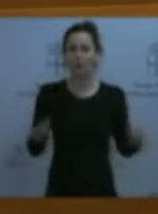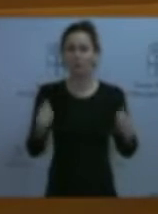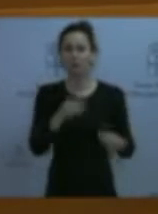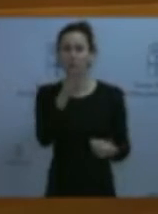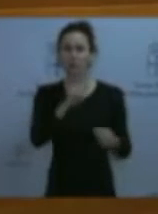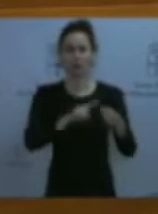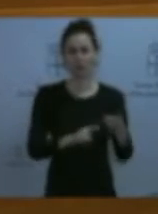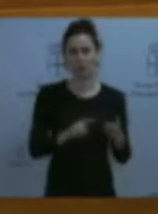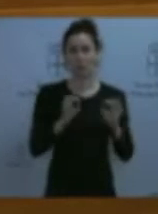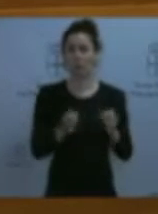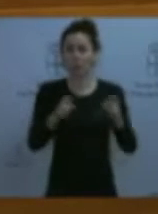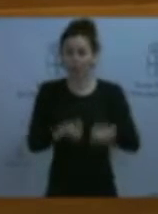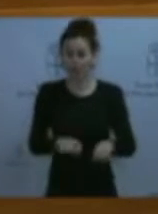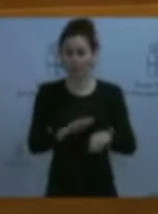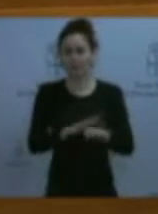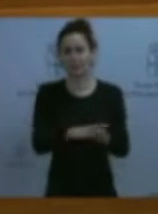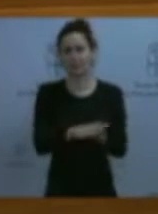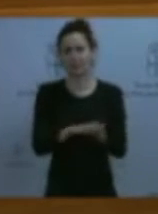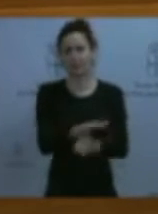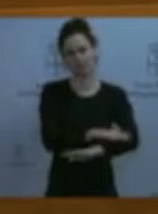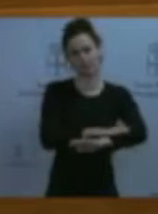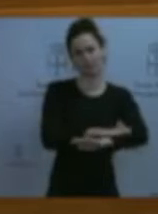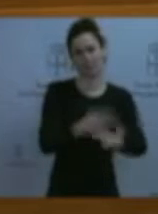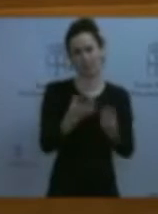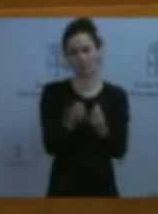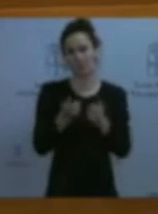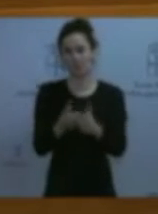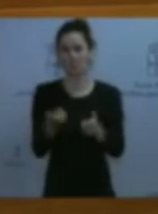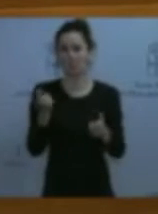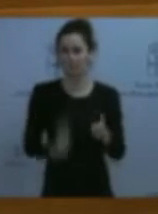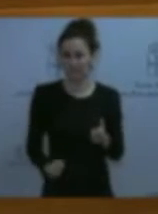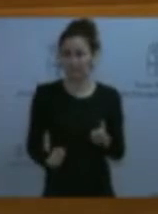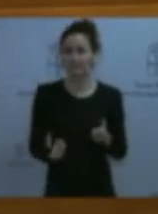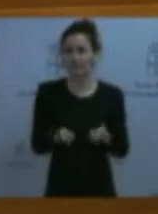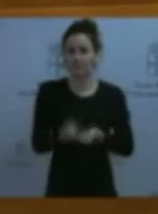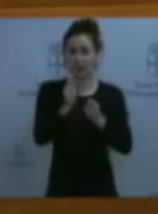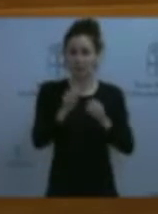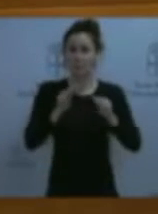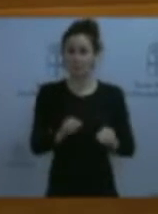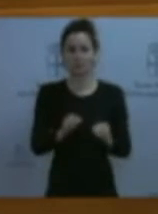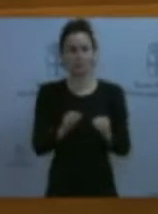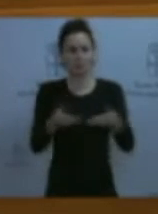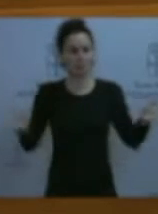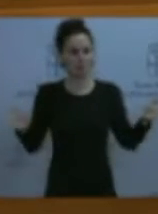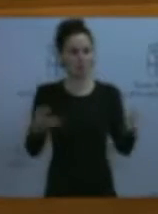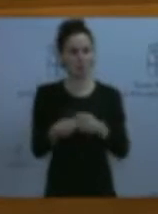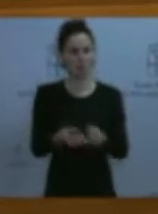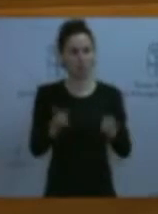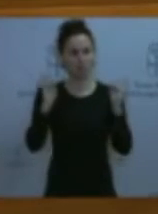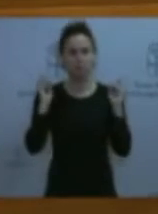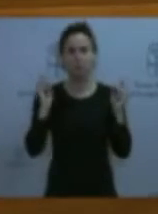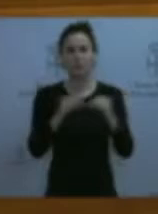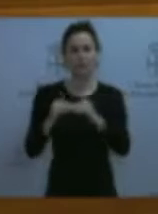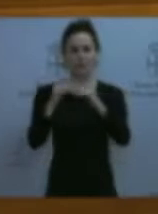mesa entre la Administración y el sector pesquero profesional en un proceso abierto, transparente, democrático, en condiciones de